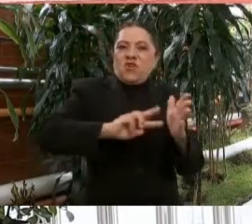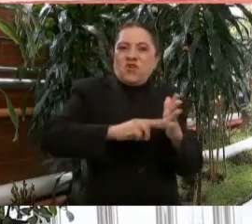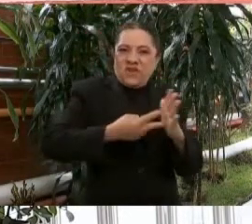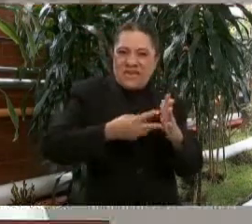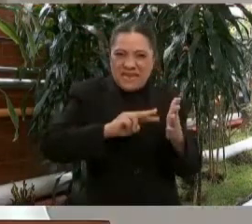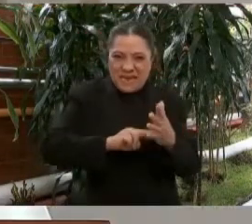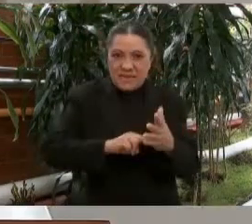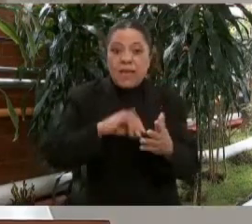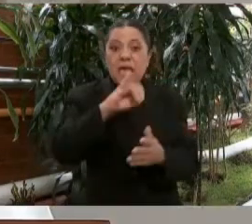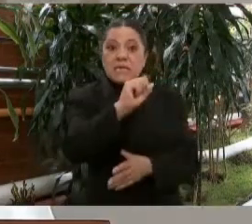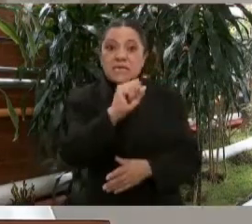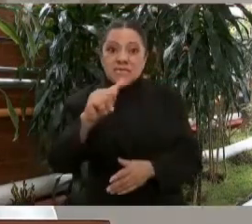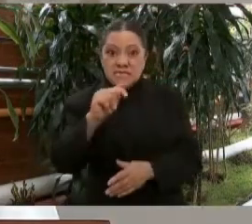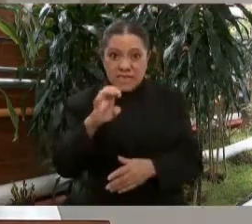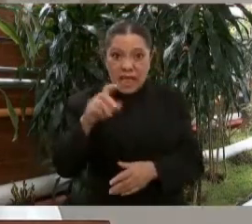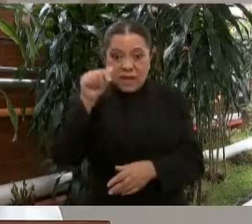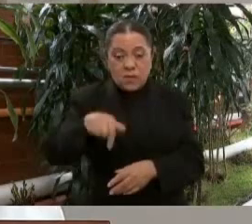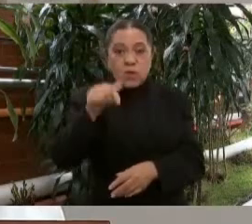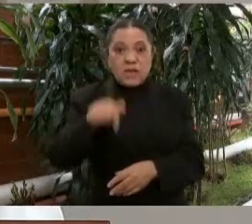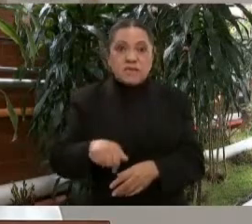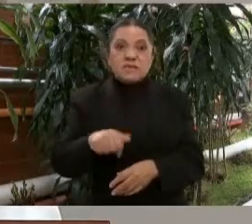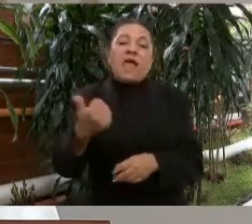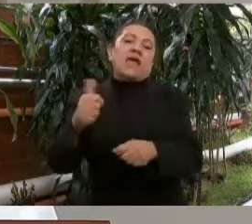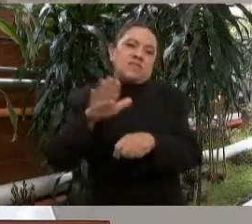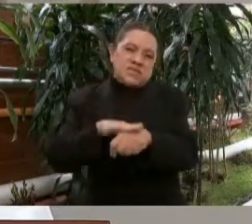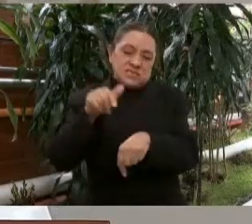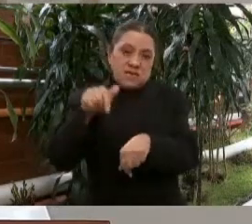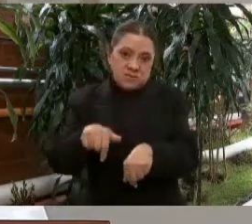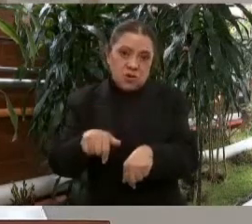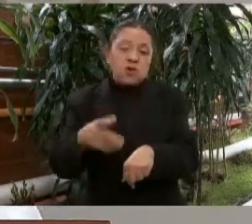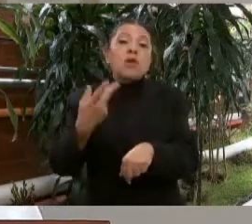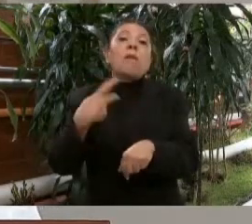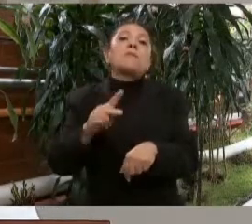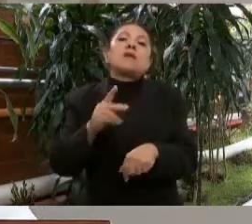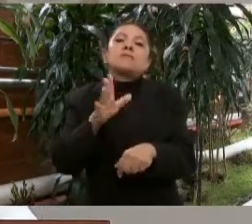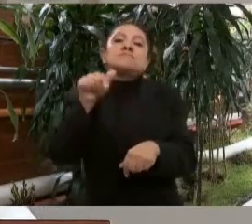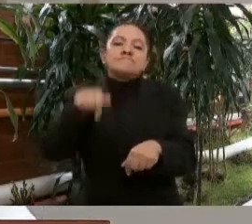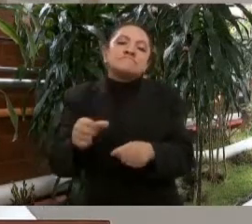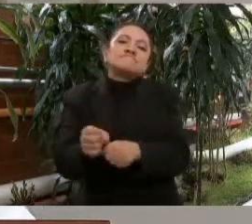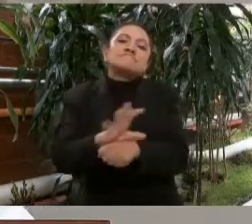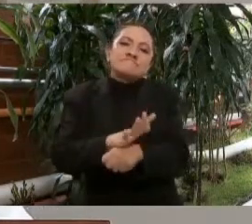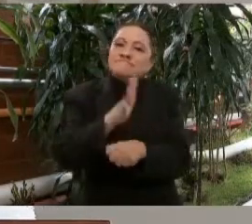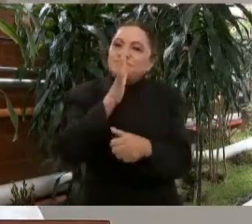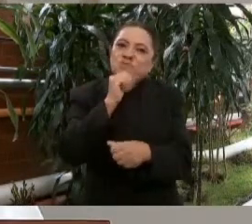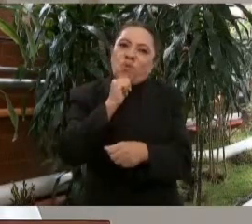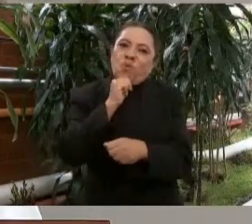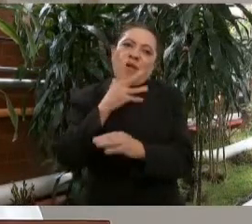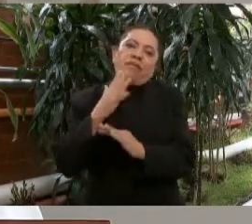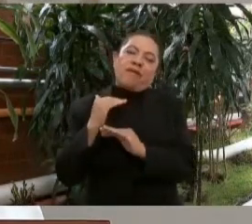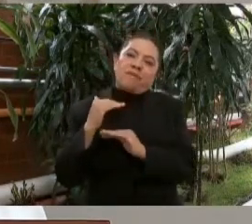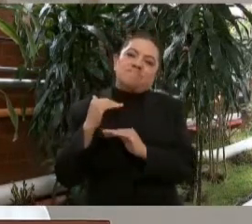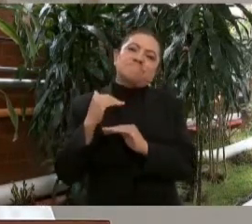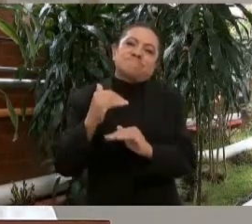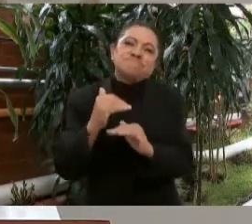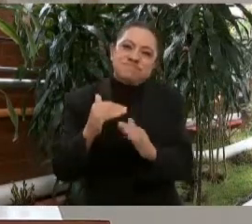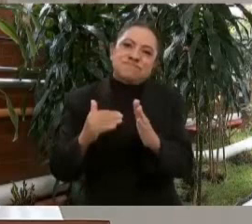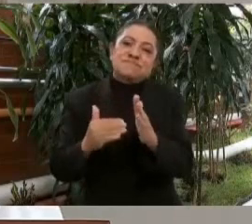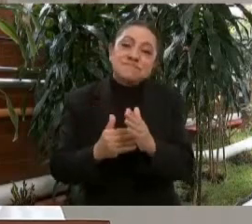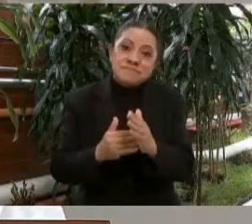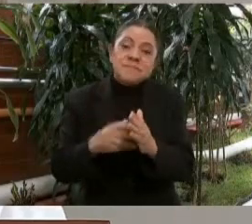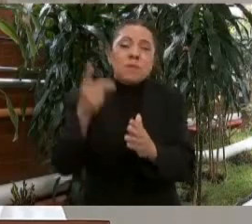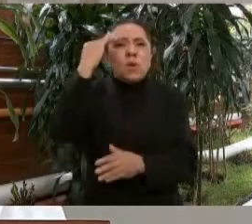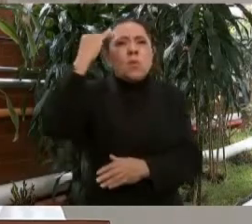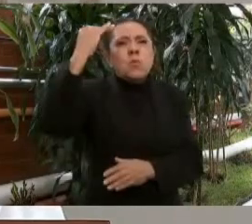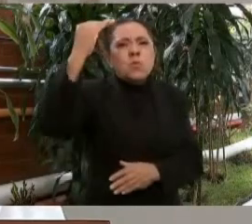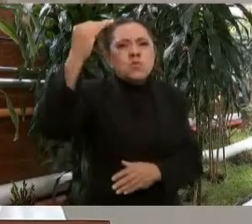administración. El Instituto ha enfrentado una serie de necesidades derivadas de la falta de inversión por mucho tiempo en todas